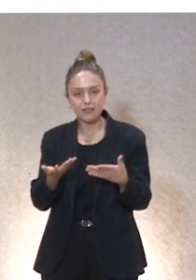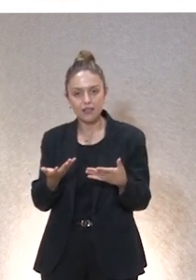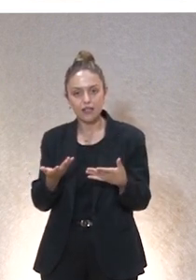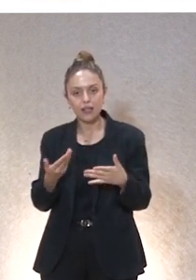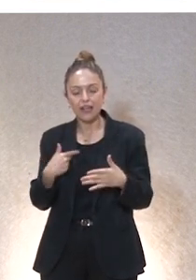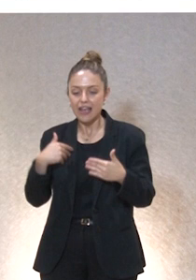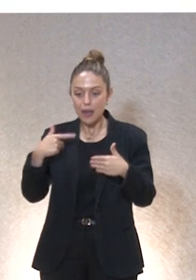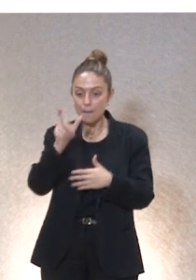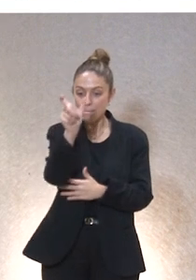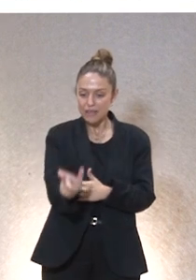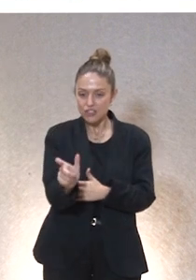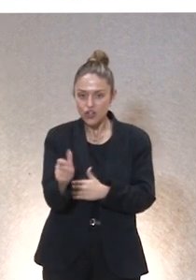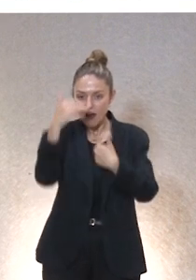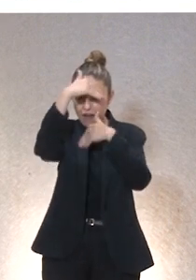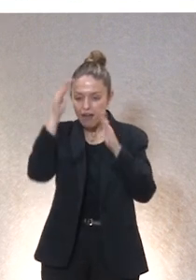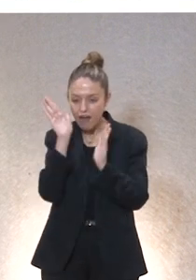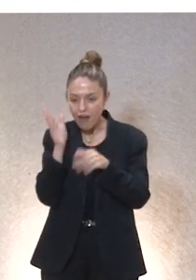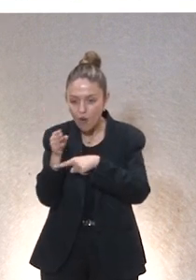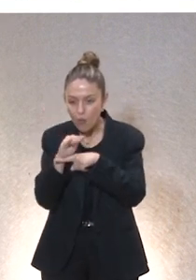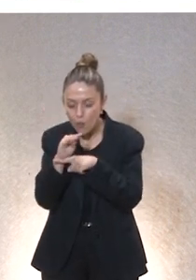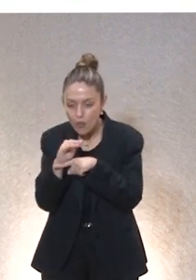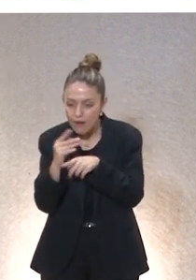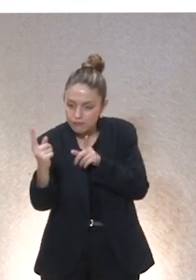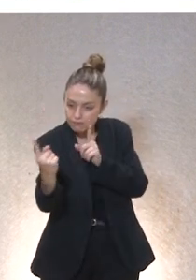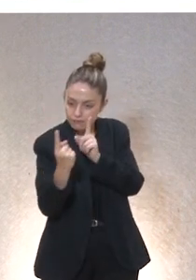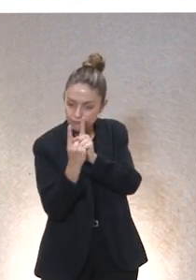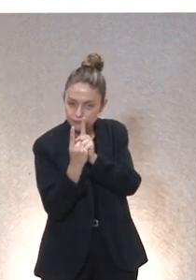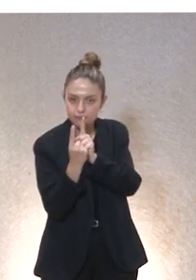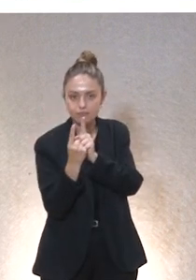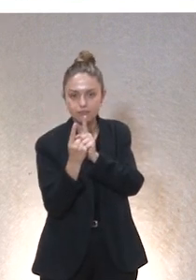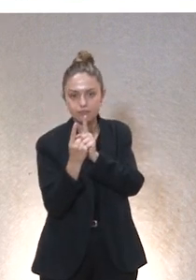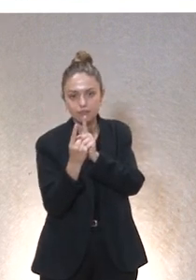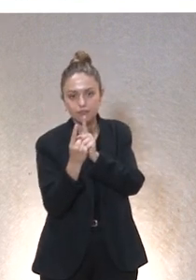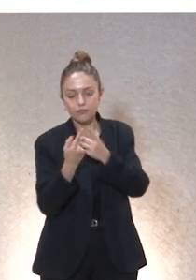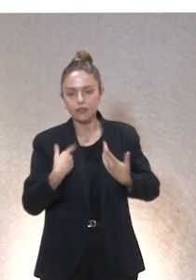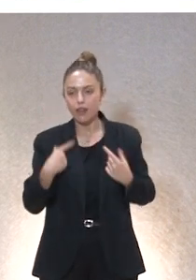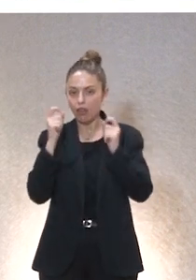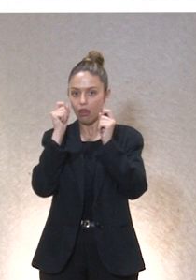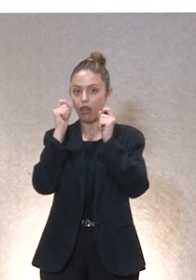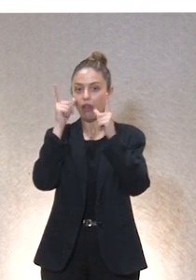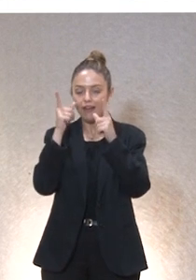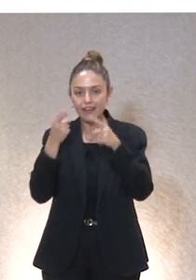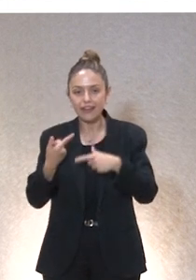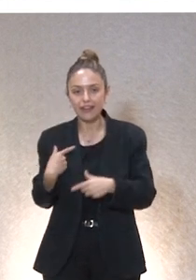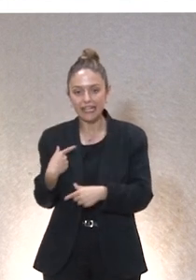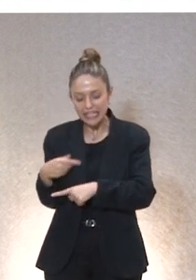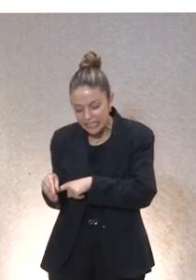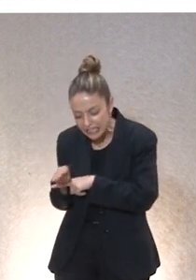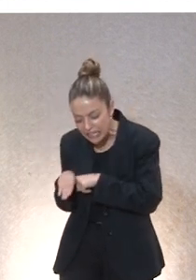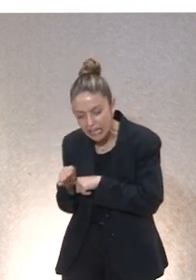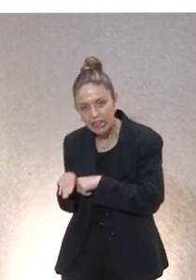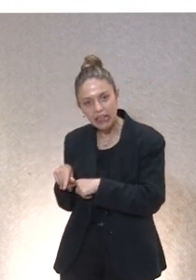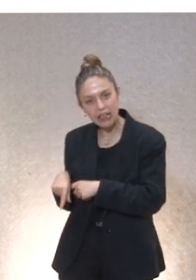el atender al otro, el criar al otro, es decir, el darnos cuenta de que la crianza es una actividad